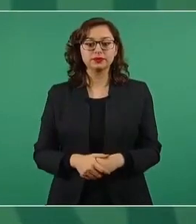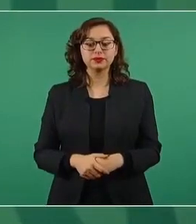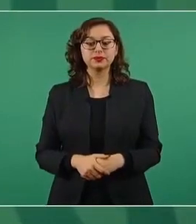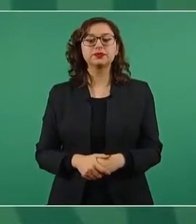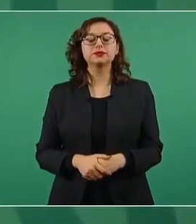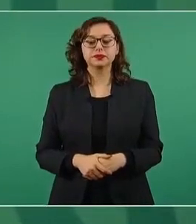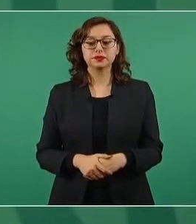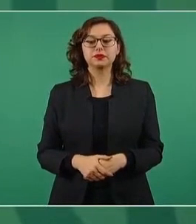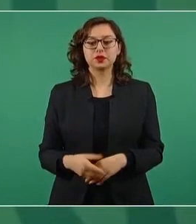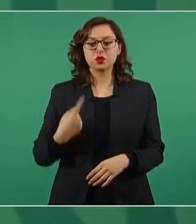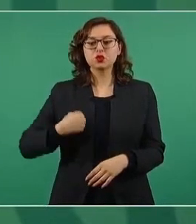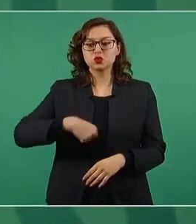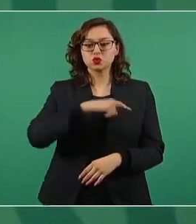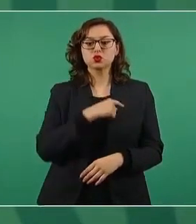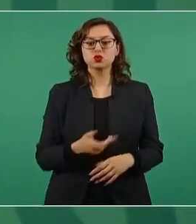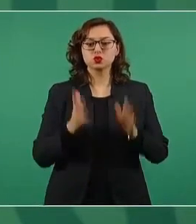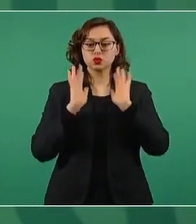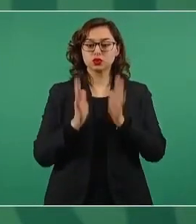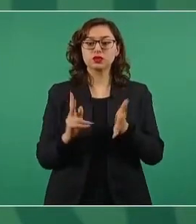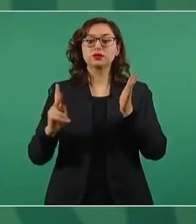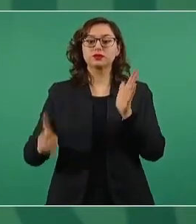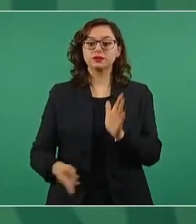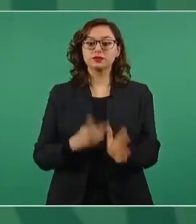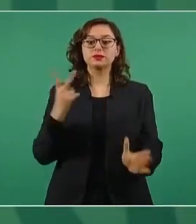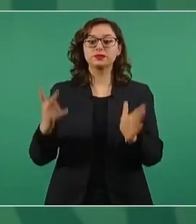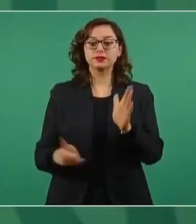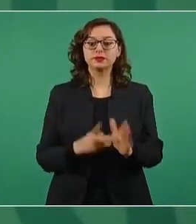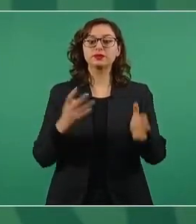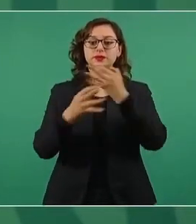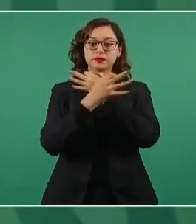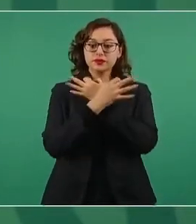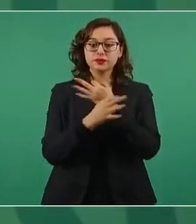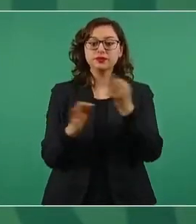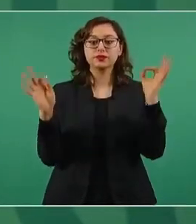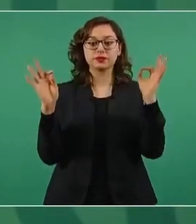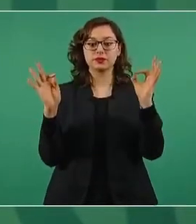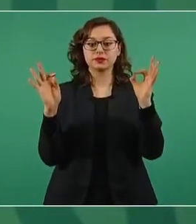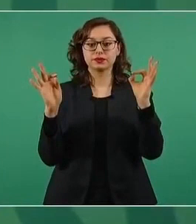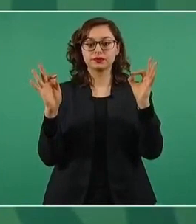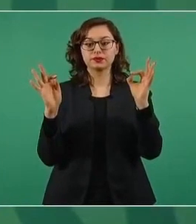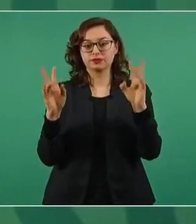pronunciado sobre este tema.